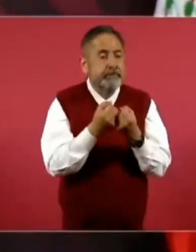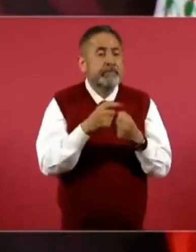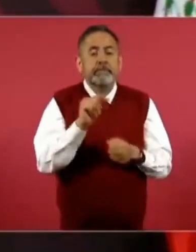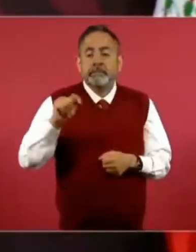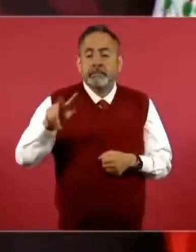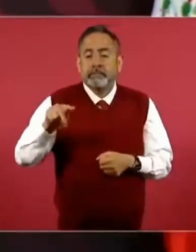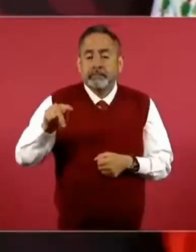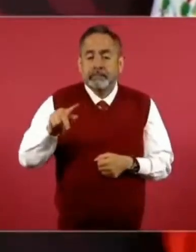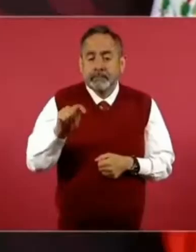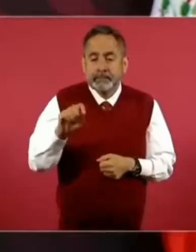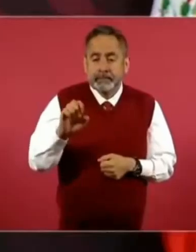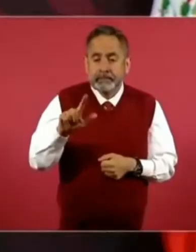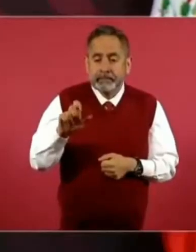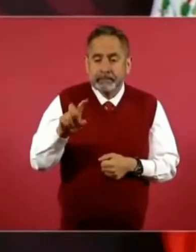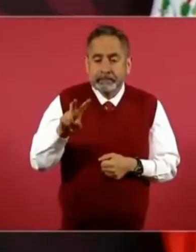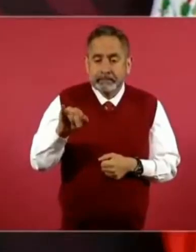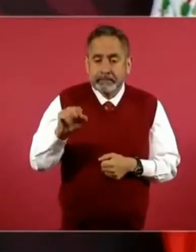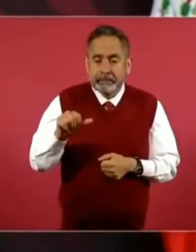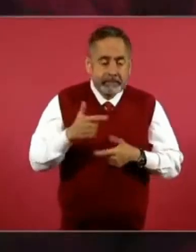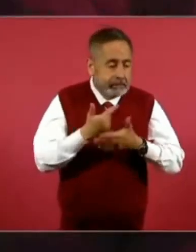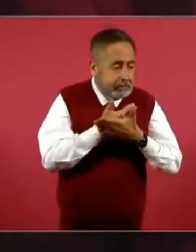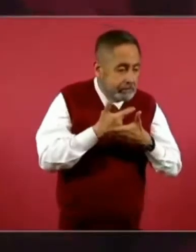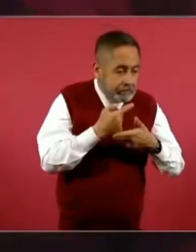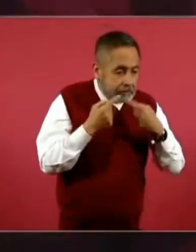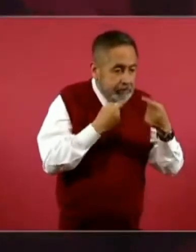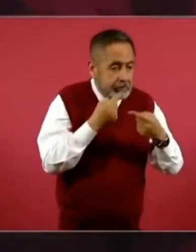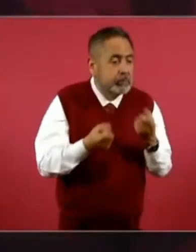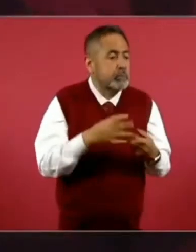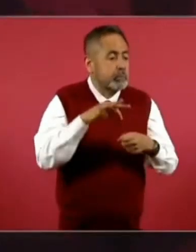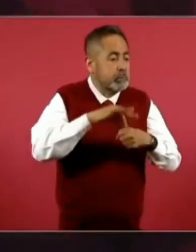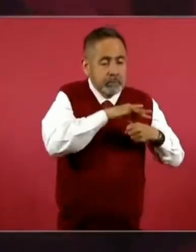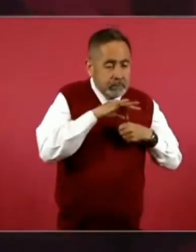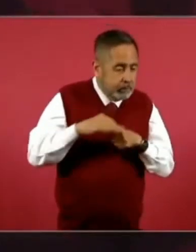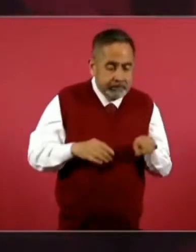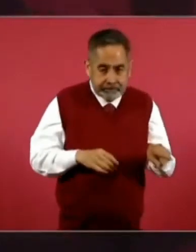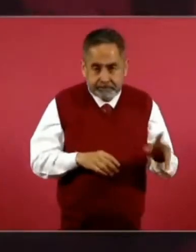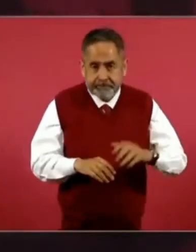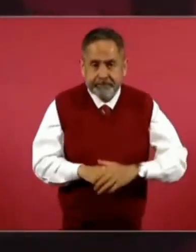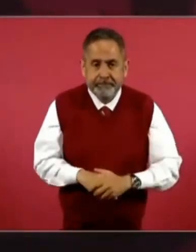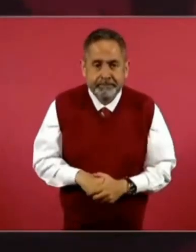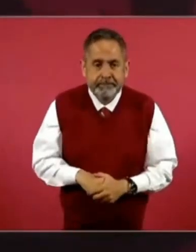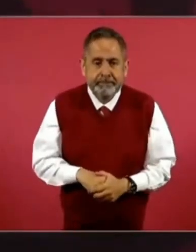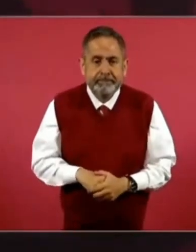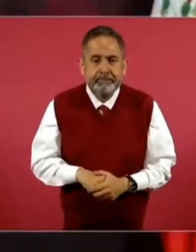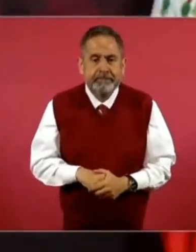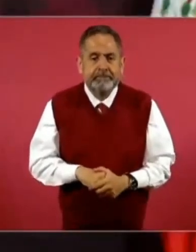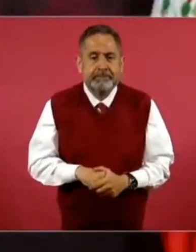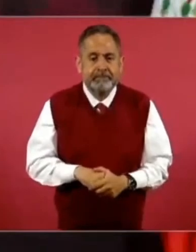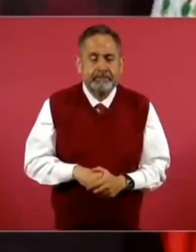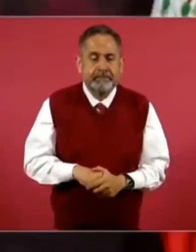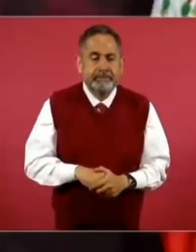los más